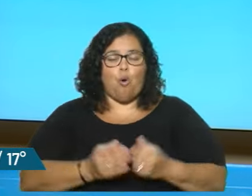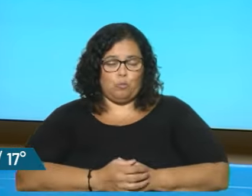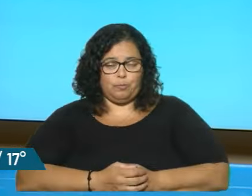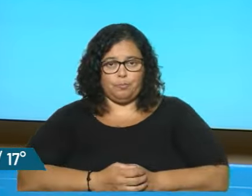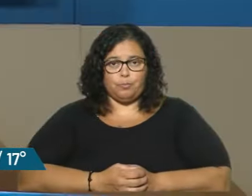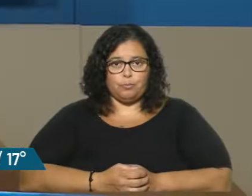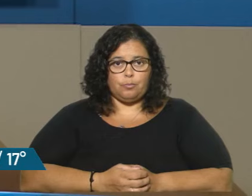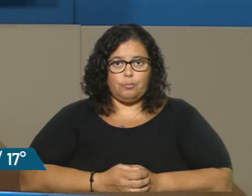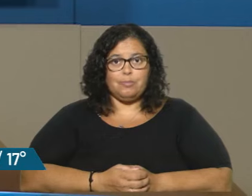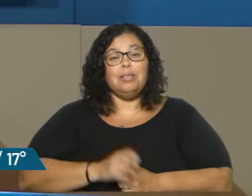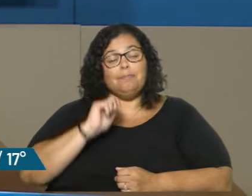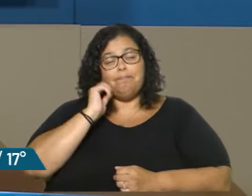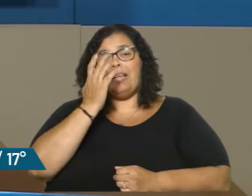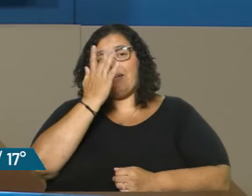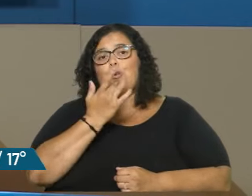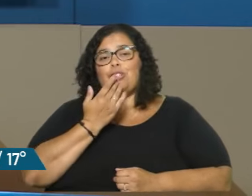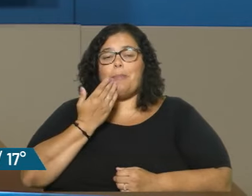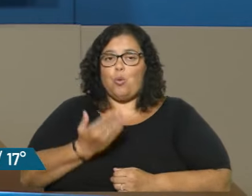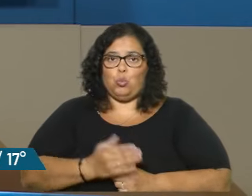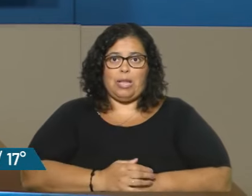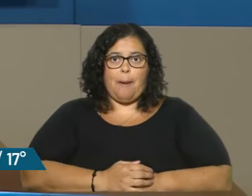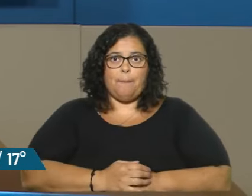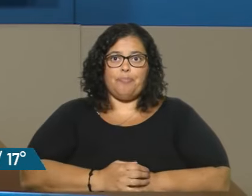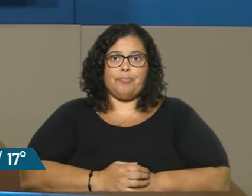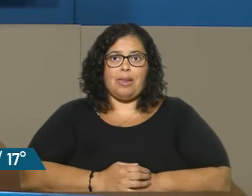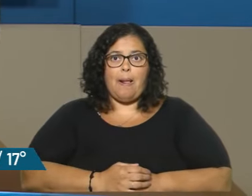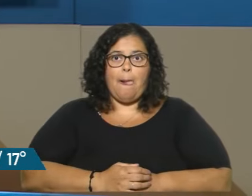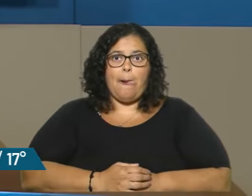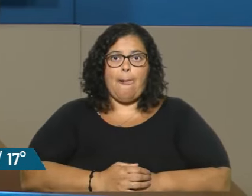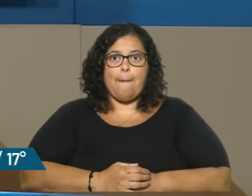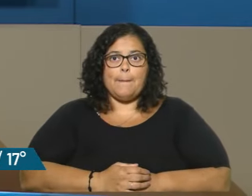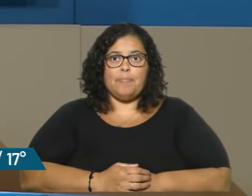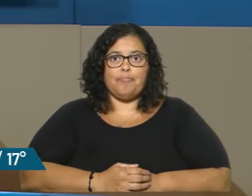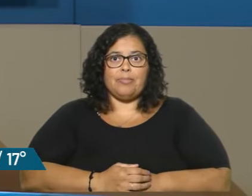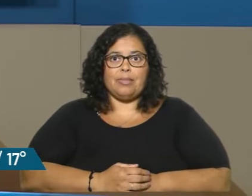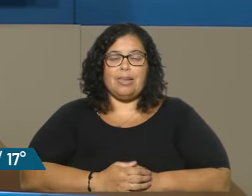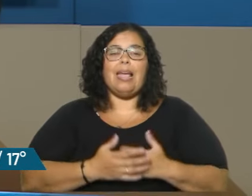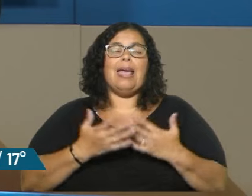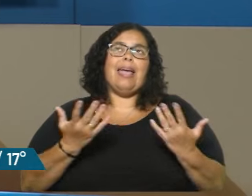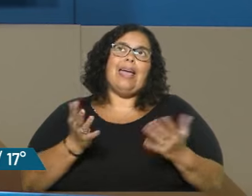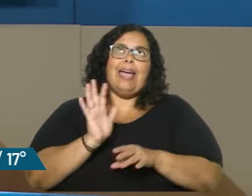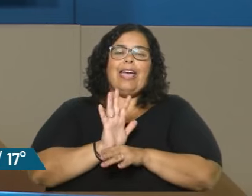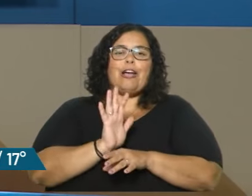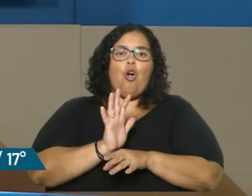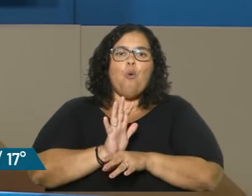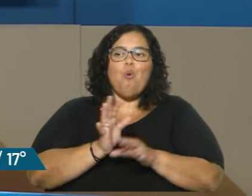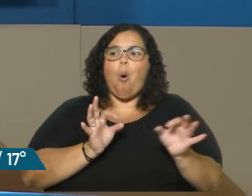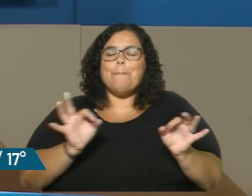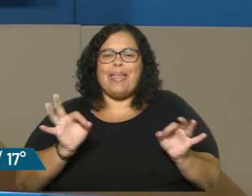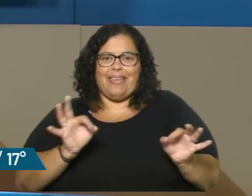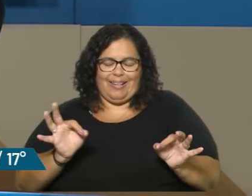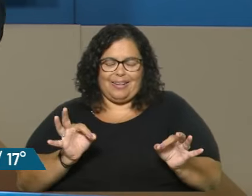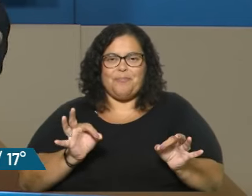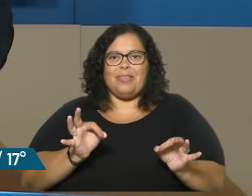Ahí está. Esa es una hermosa pregunta. Esto es como querer medirnos con esa variable, que es una variable